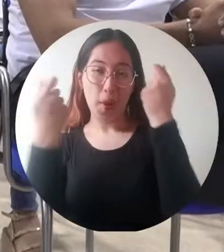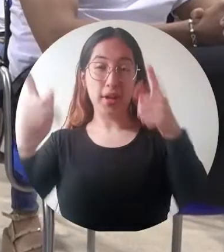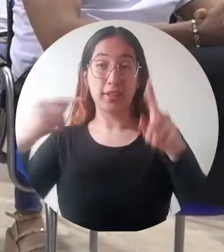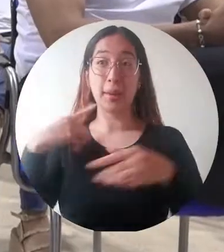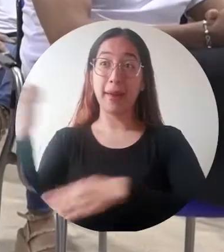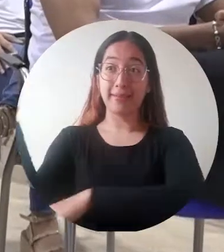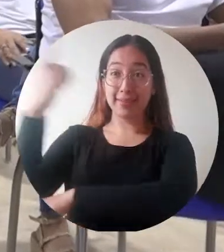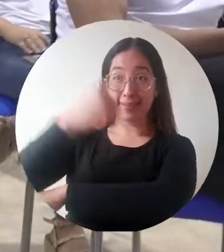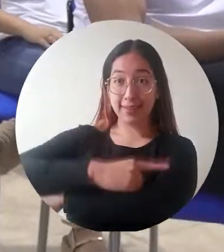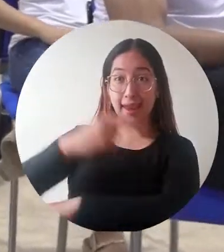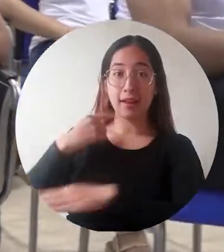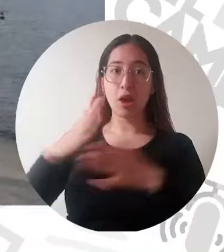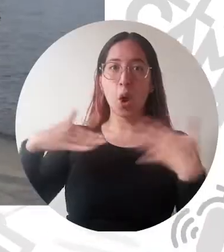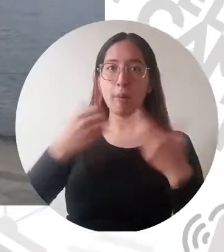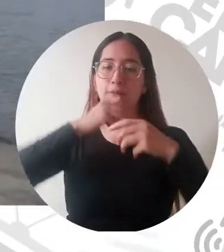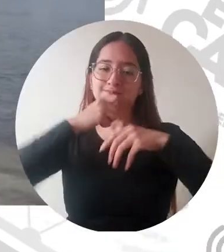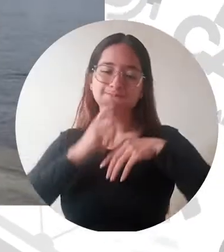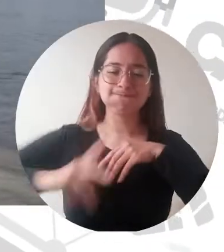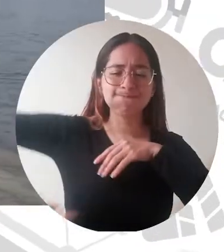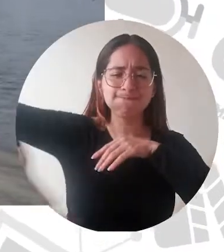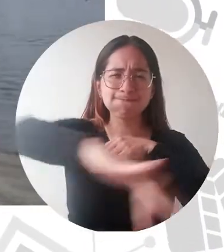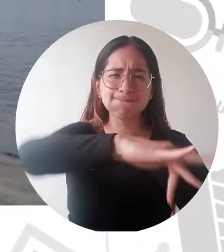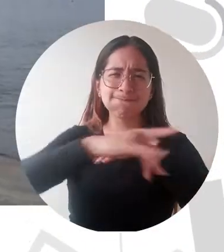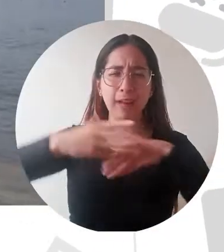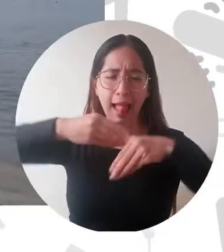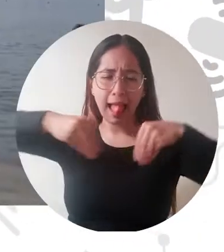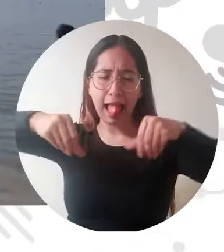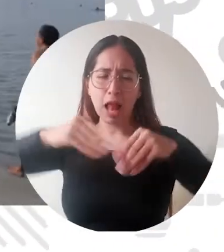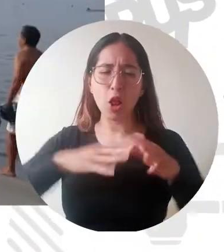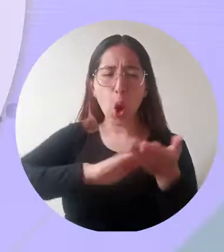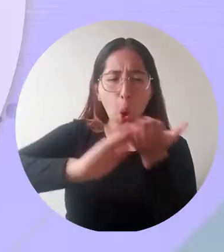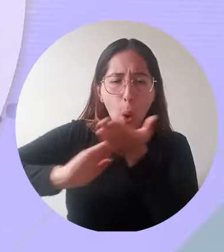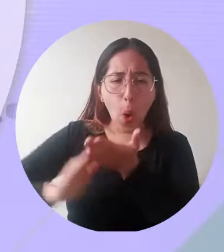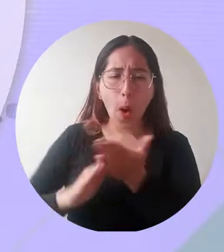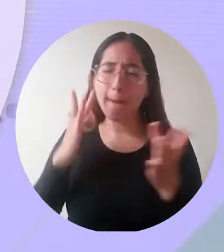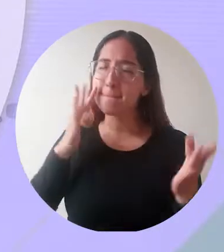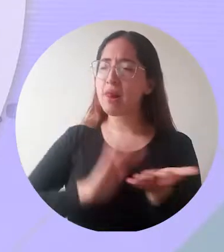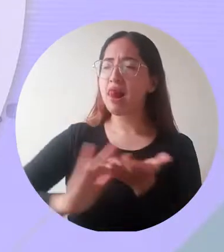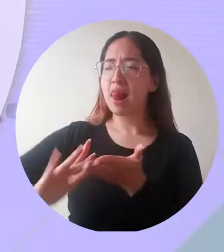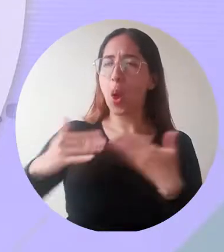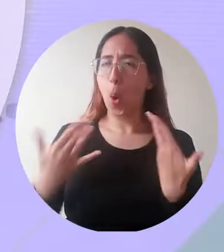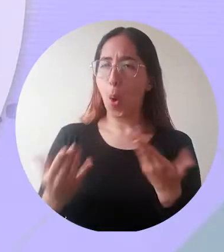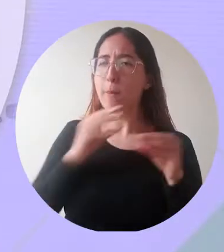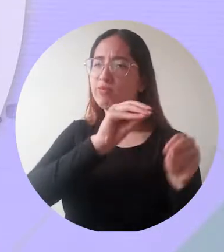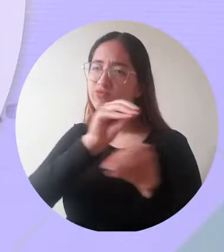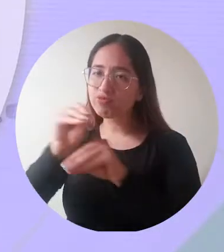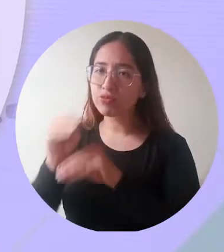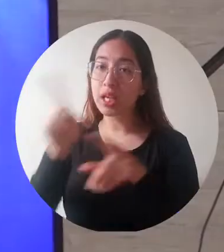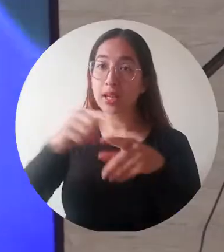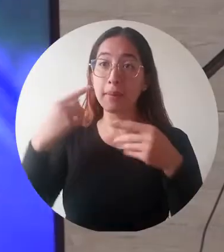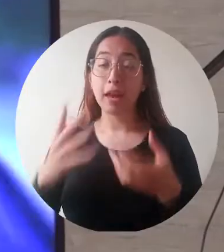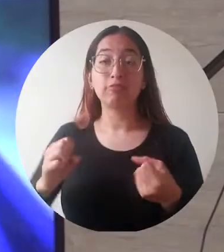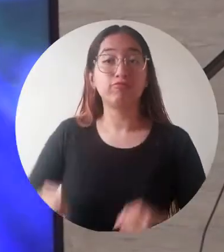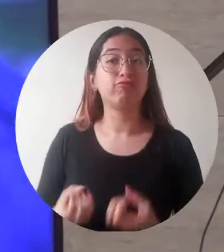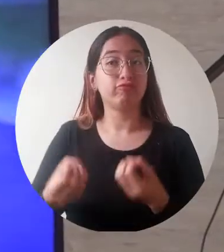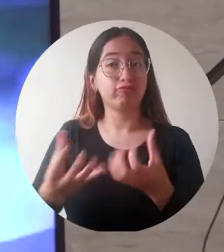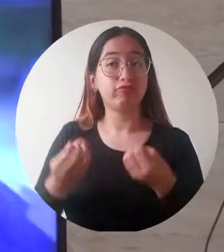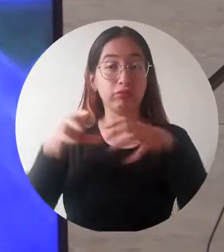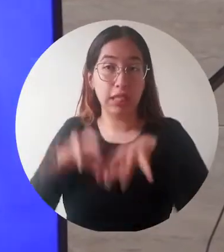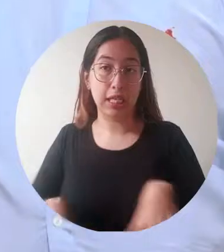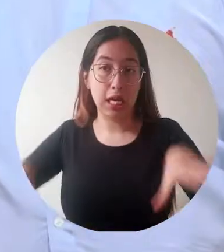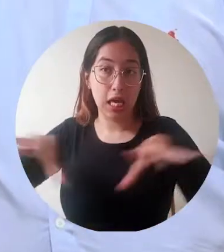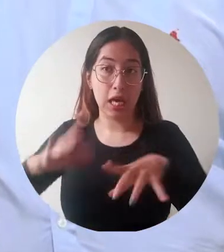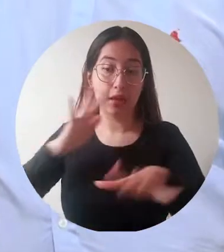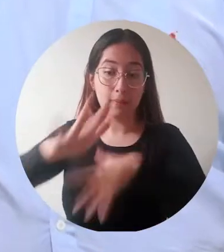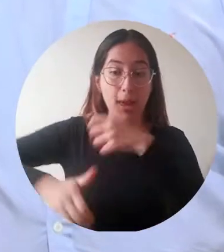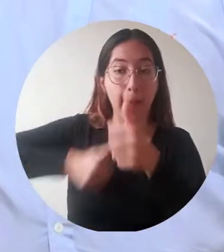conservación y restauración de playas, y la entrega de estímulos que potenciarán el desarrollo de sus actividades, así como el